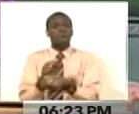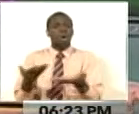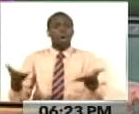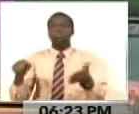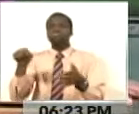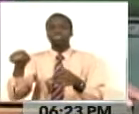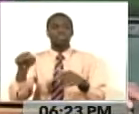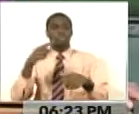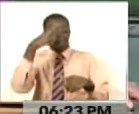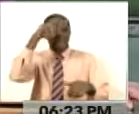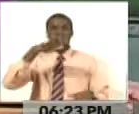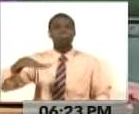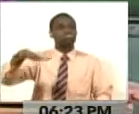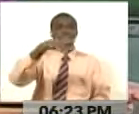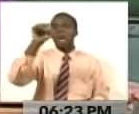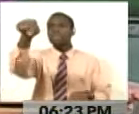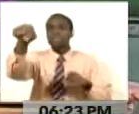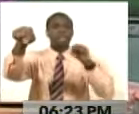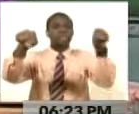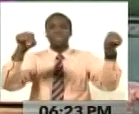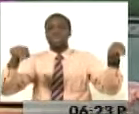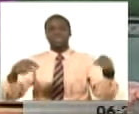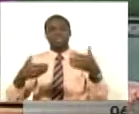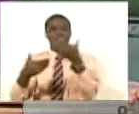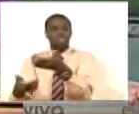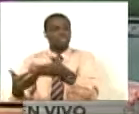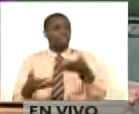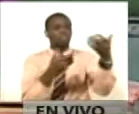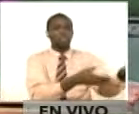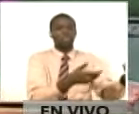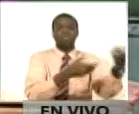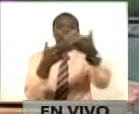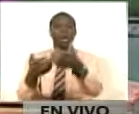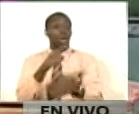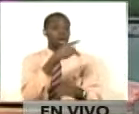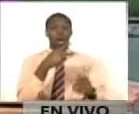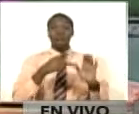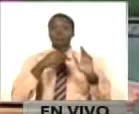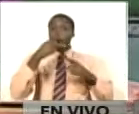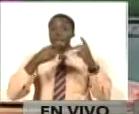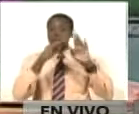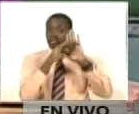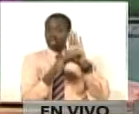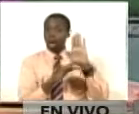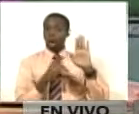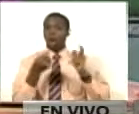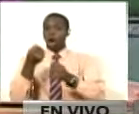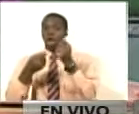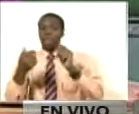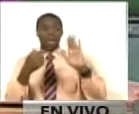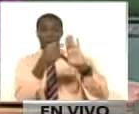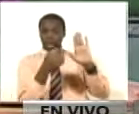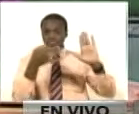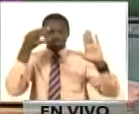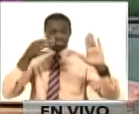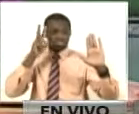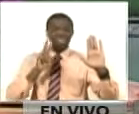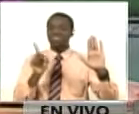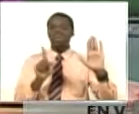de ese territorio. Donde la política ha sido penetrada y su economía por el narcotráfico.